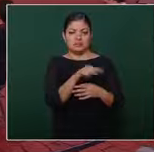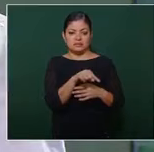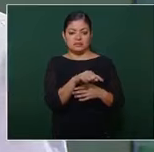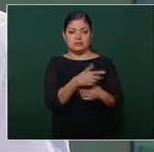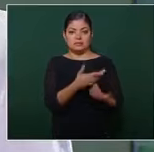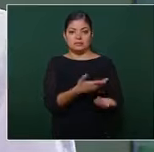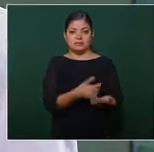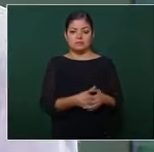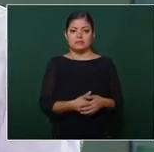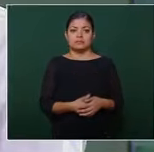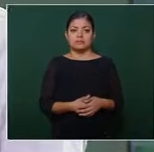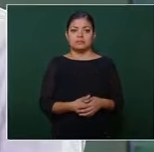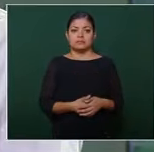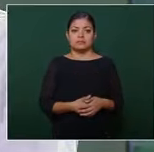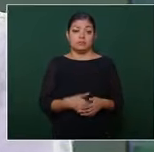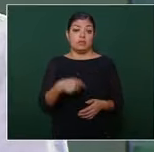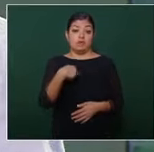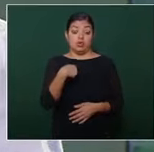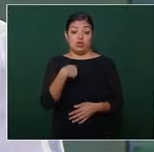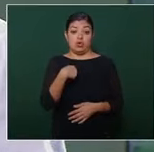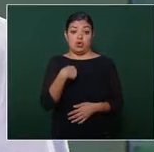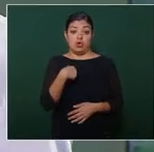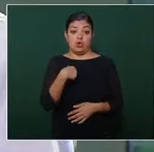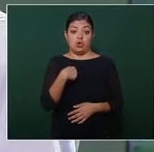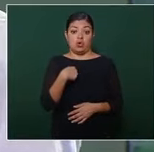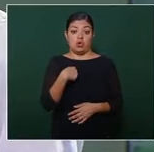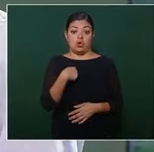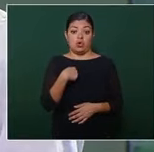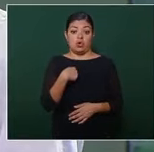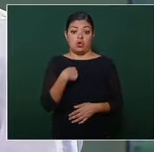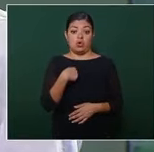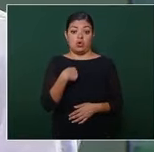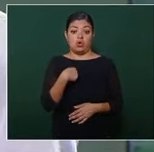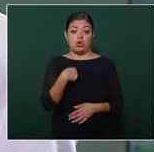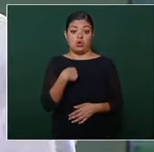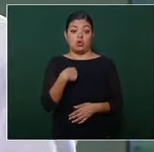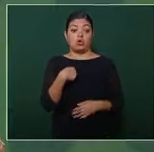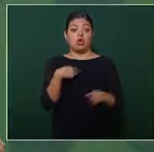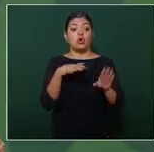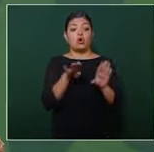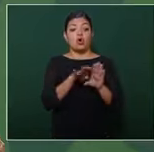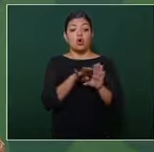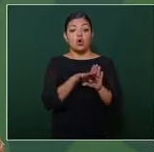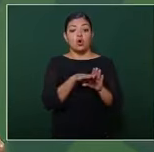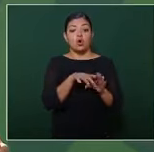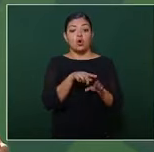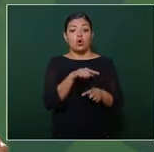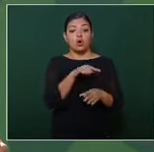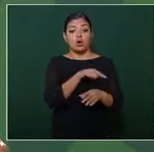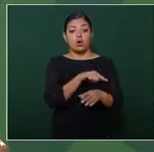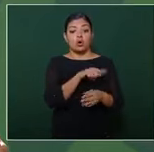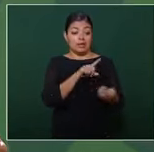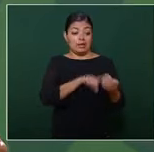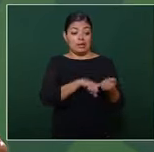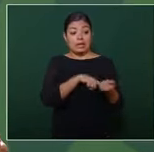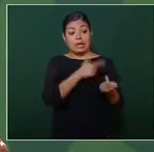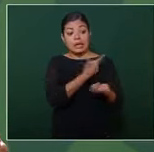y y no voy a dejar de pedir la libertad para Julián Asanz